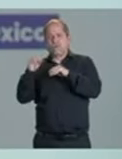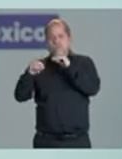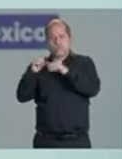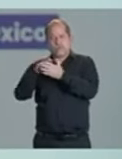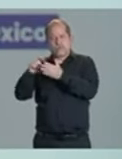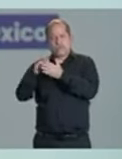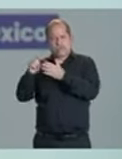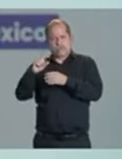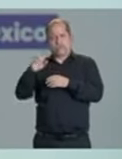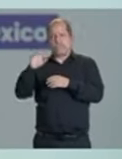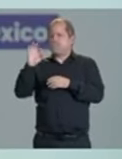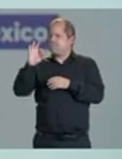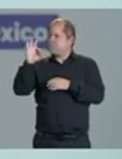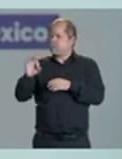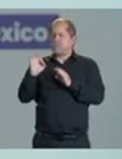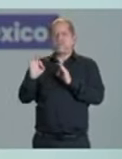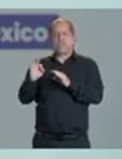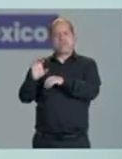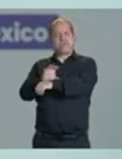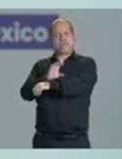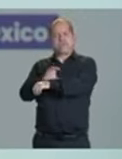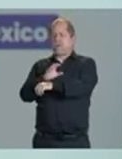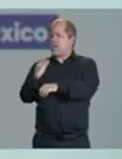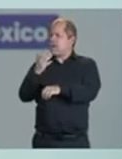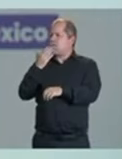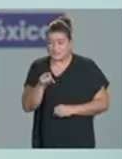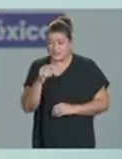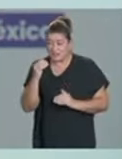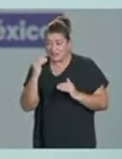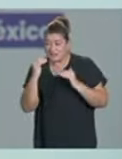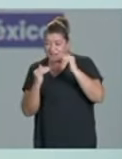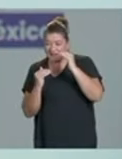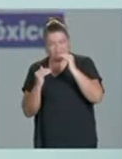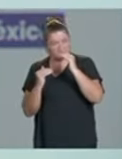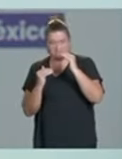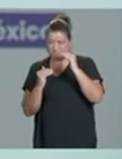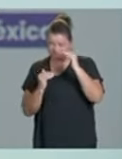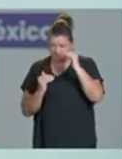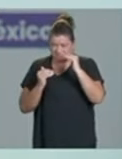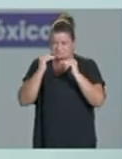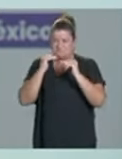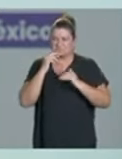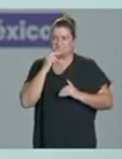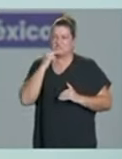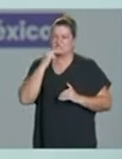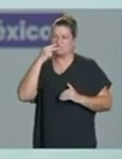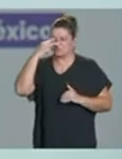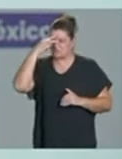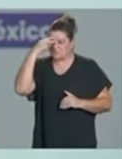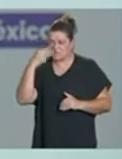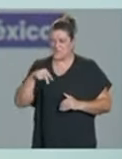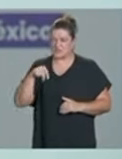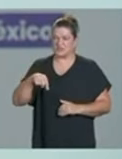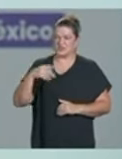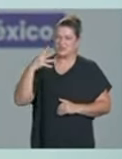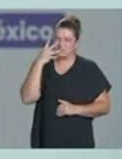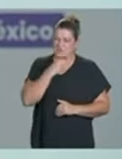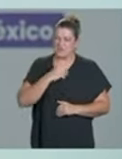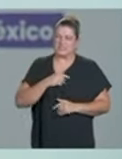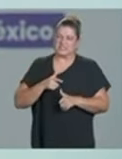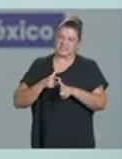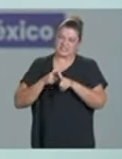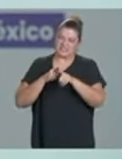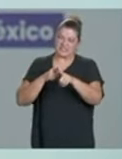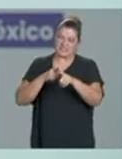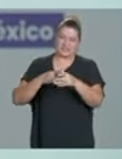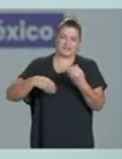Ya lo hicimos y lo vamos a hacer en todas las ciudades de nuestro país. México es grandioso y lo va a seguir siendo. Con fraternidad,